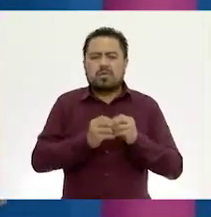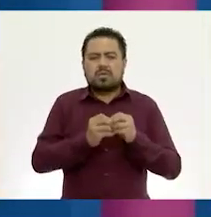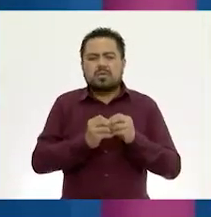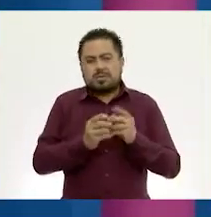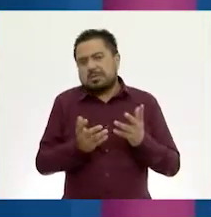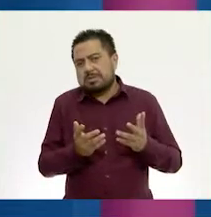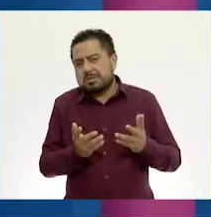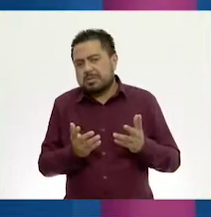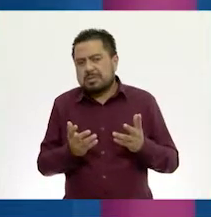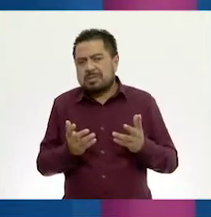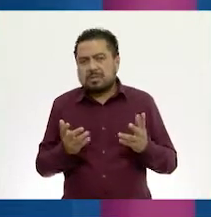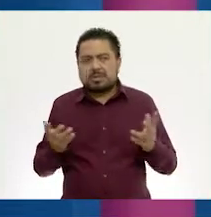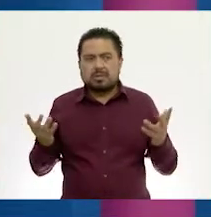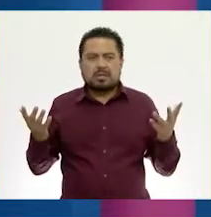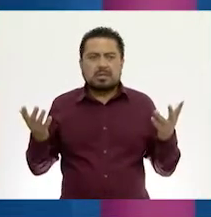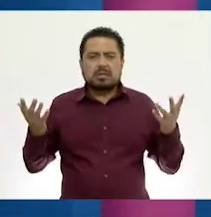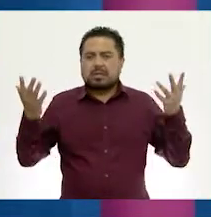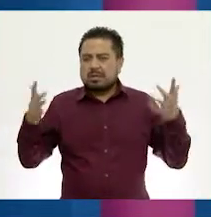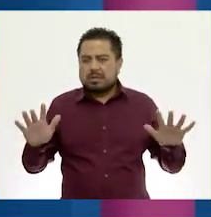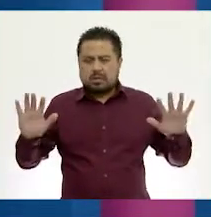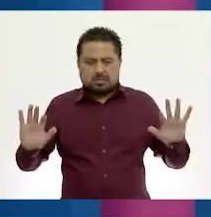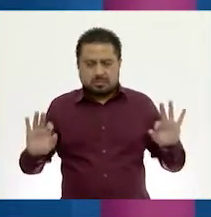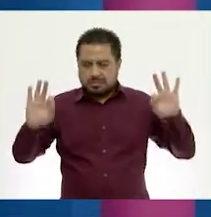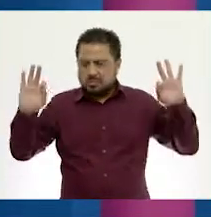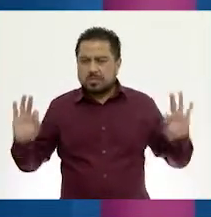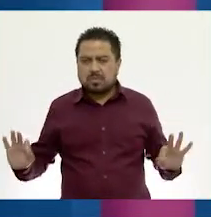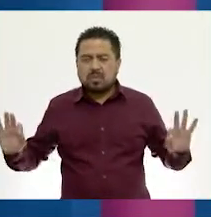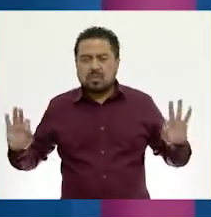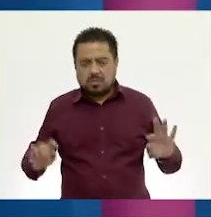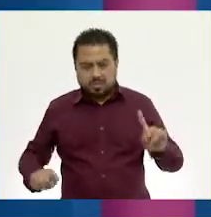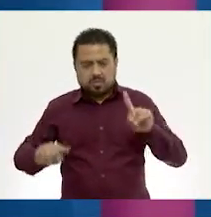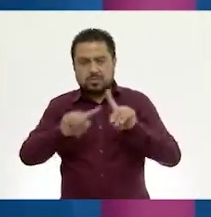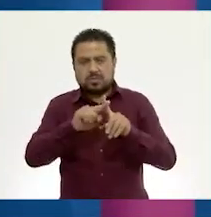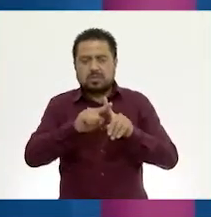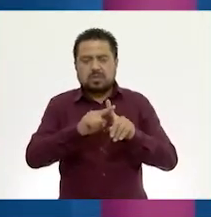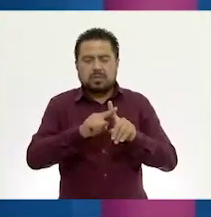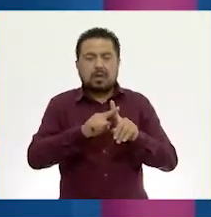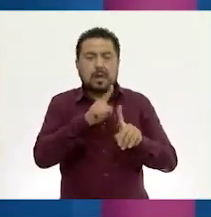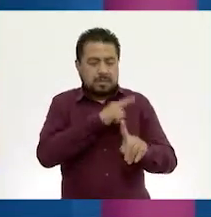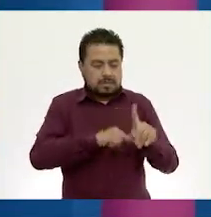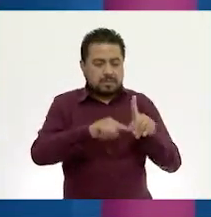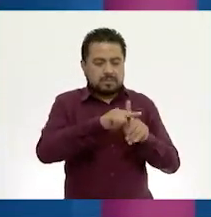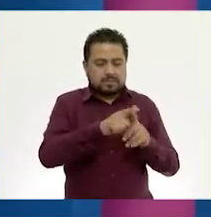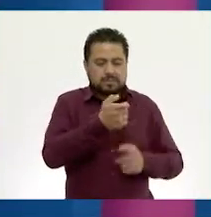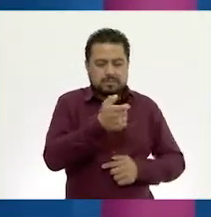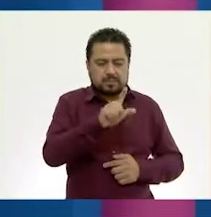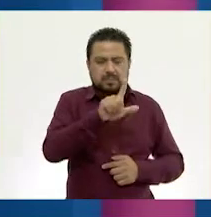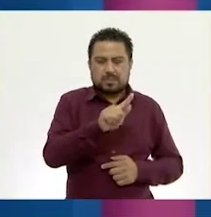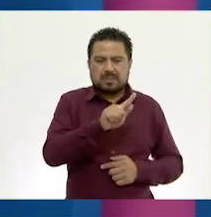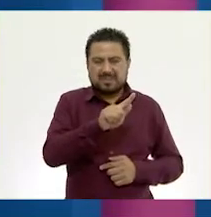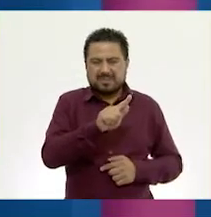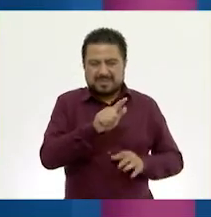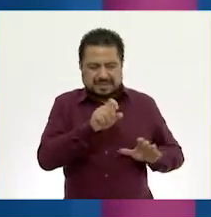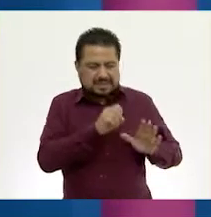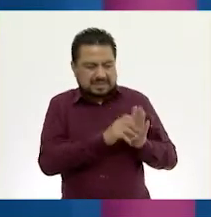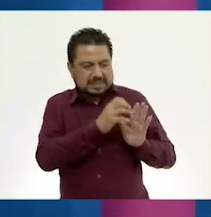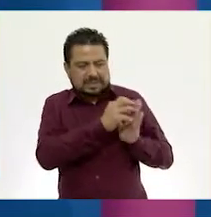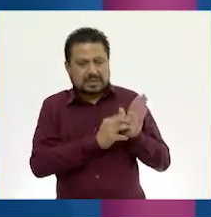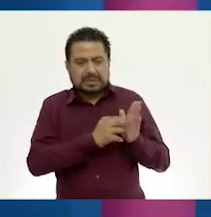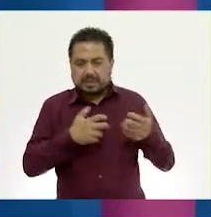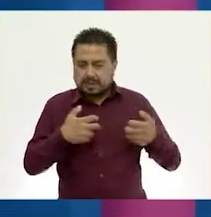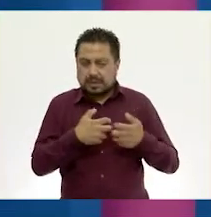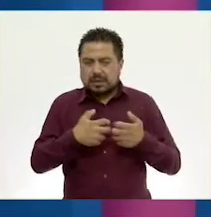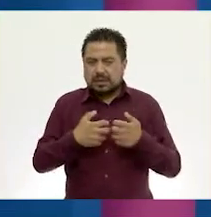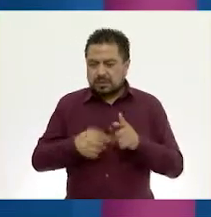% de descuento. Es decir, sumando los 70 pesos que se ahorró de los tenis